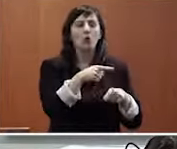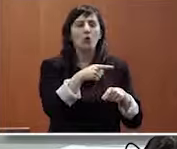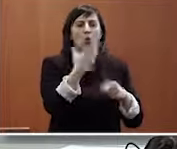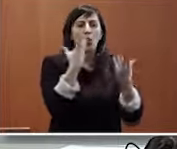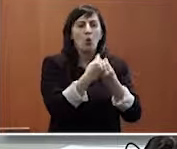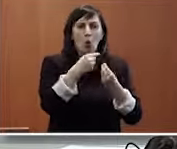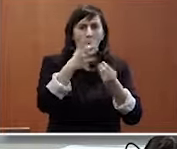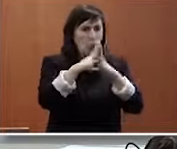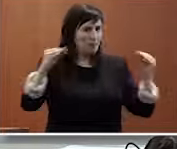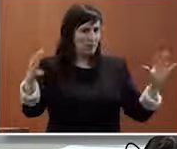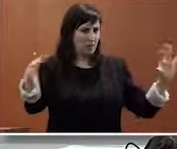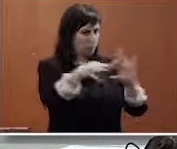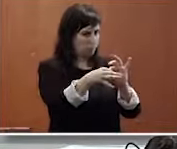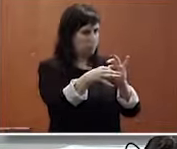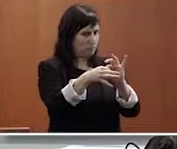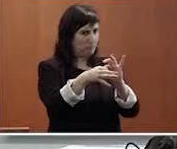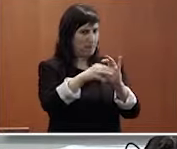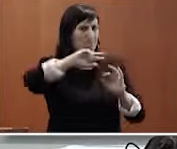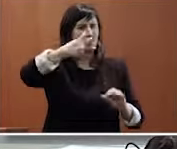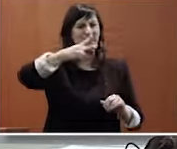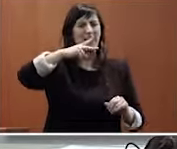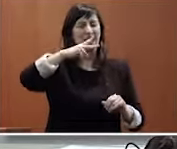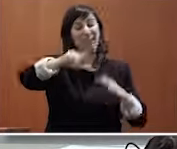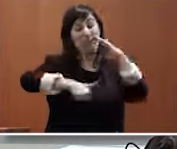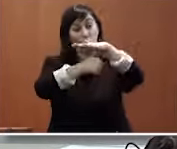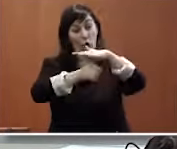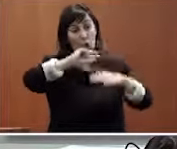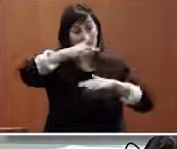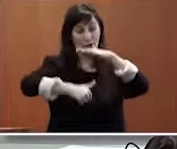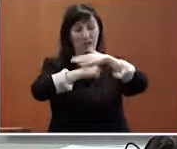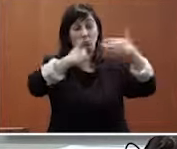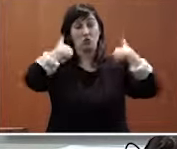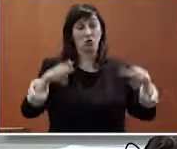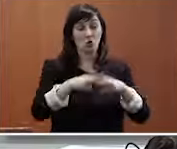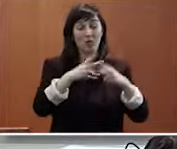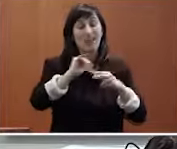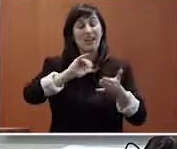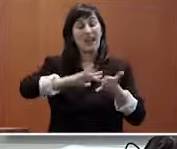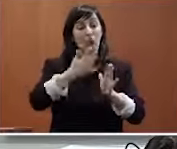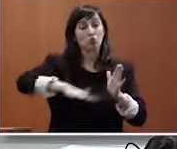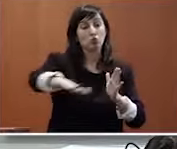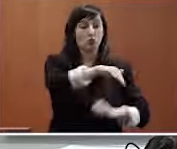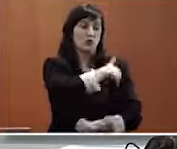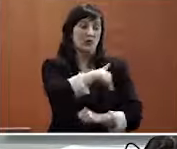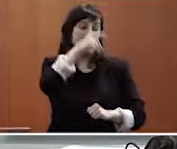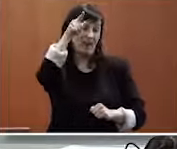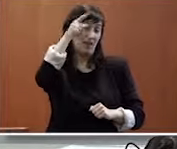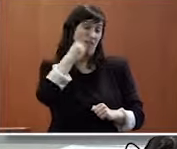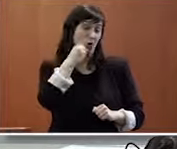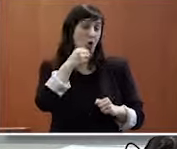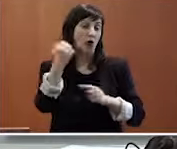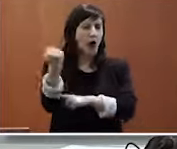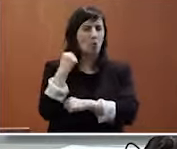entusiasta da universidade en concreto de sú vice-rectoría de responsabilidade social e do campus de Ferrol con o apoio de Down Coruña